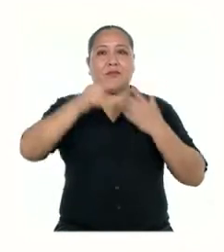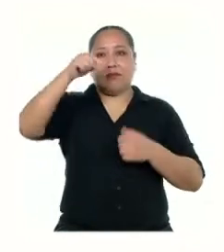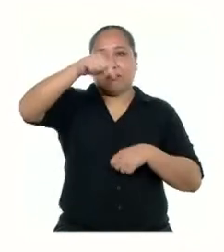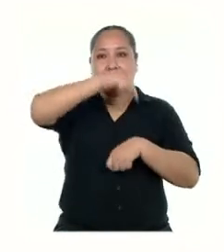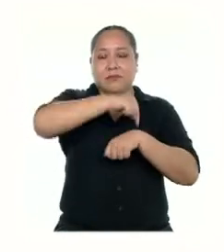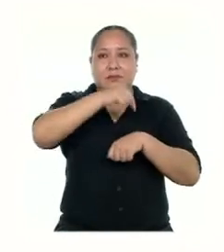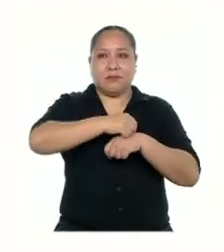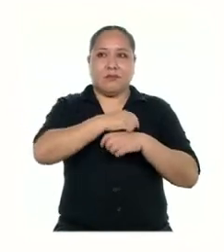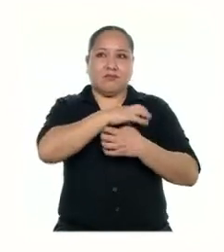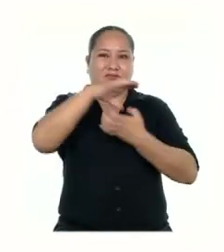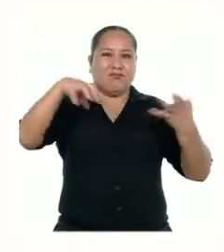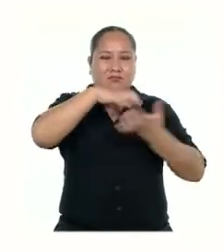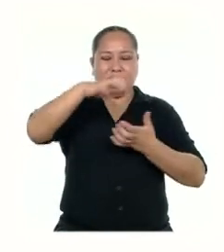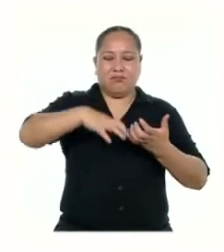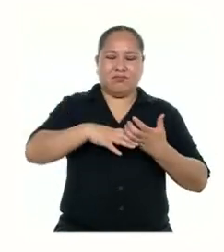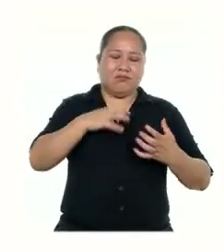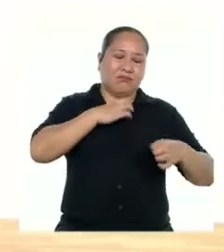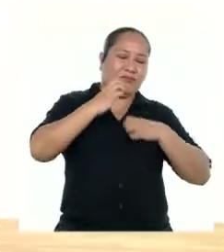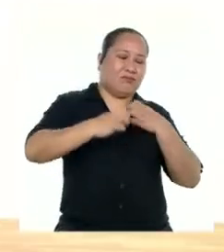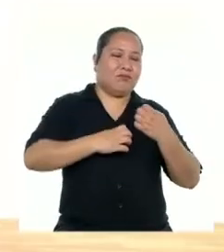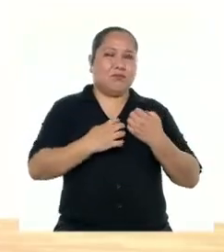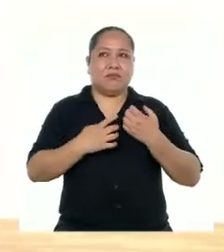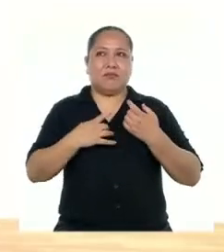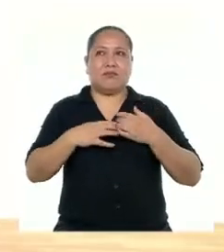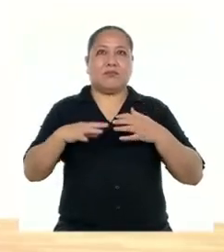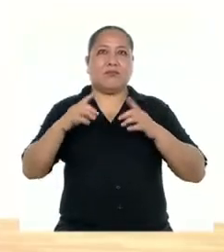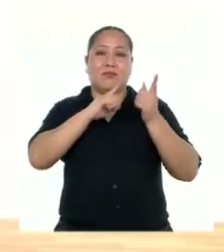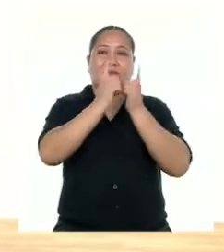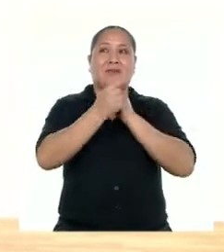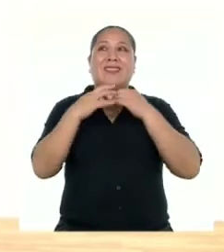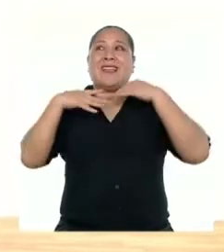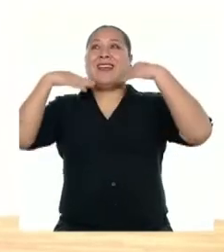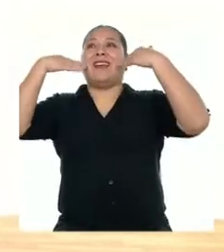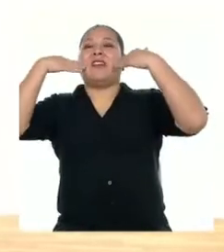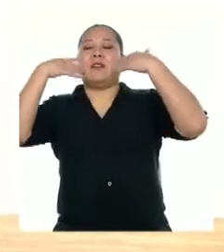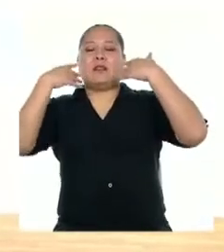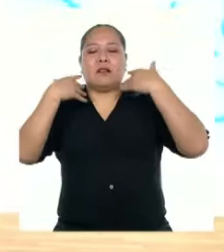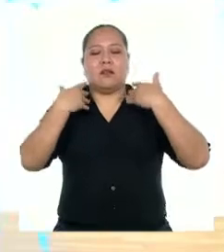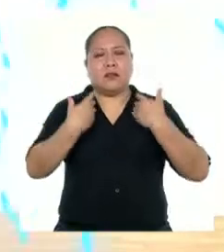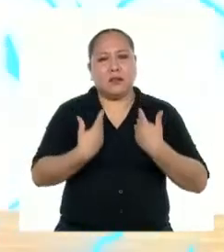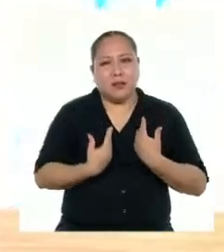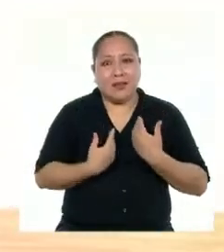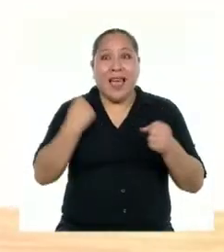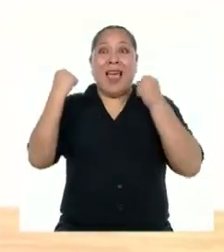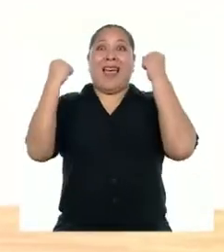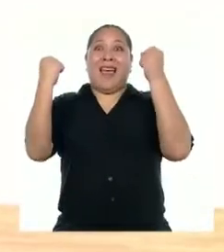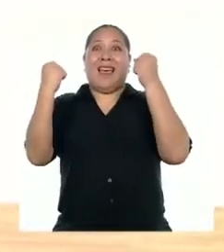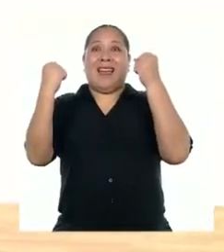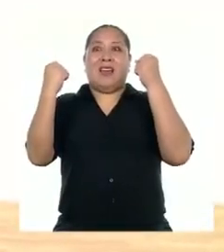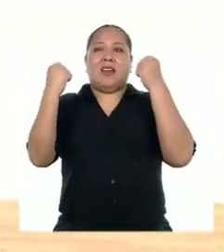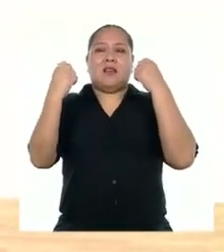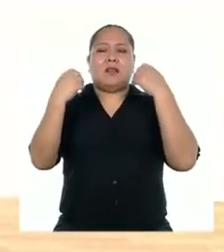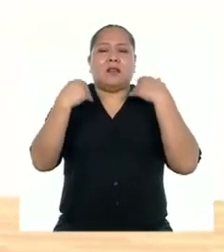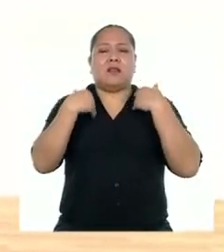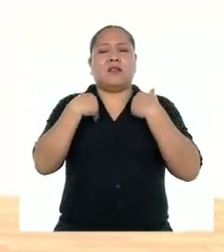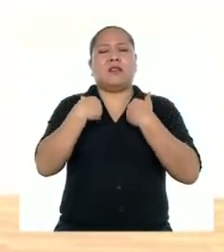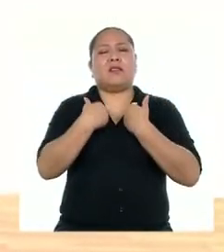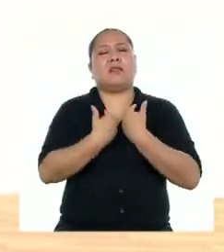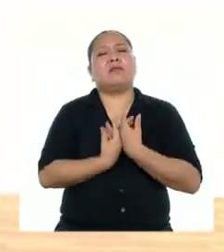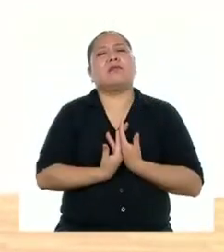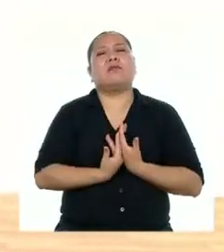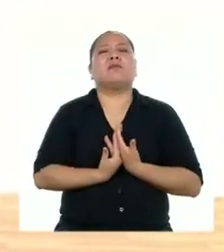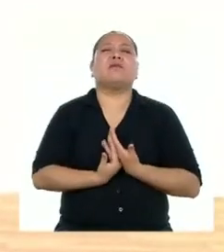tiempos has vivido un carrusel de emociones. Y has pasado de estar muy feliz a estar muy desanimado. A tener mucha energía, a tener poca energía.